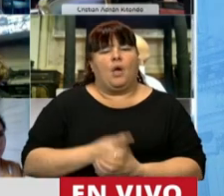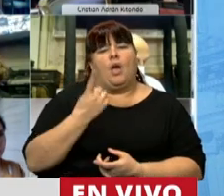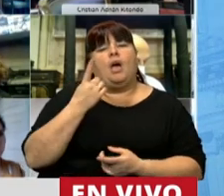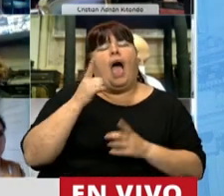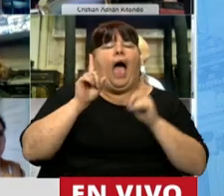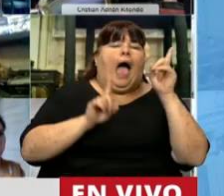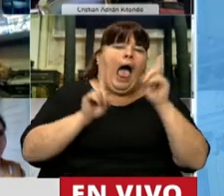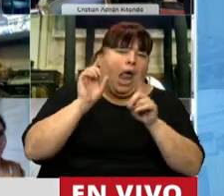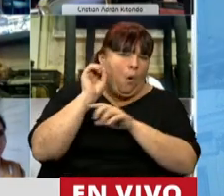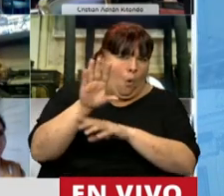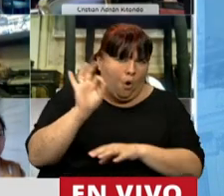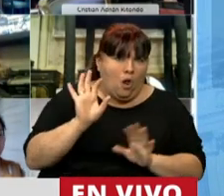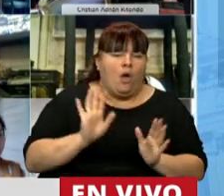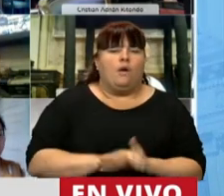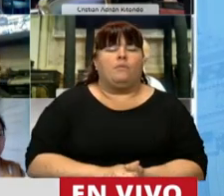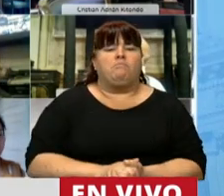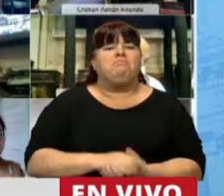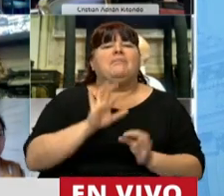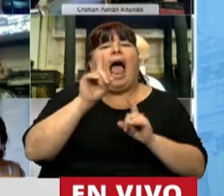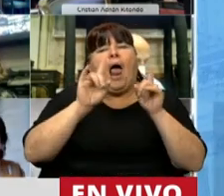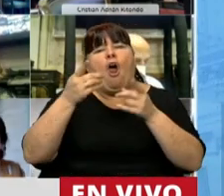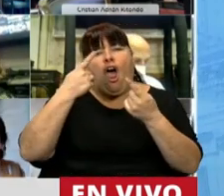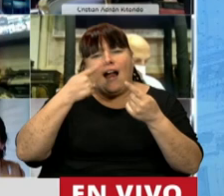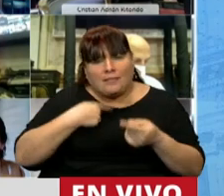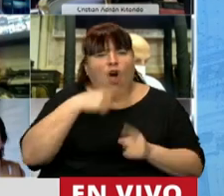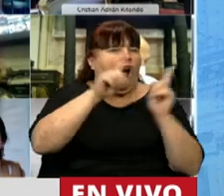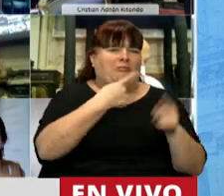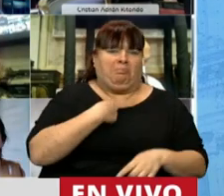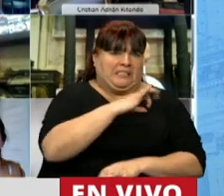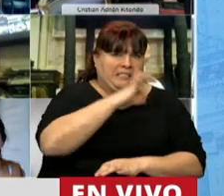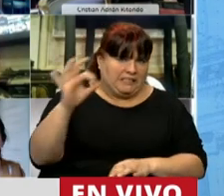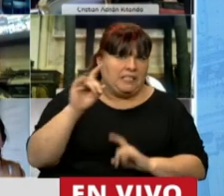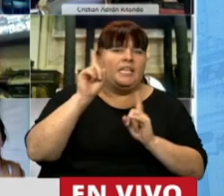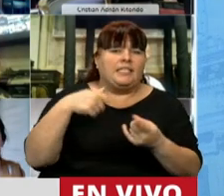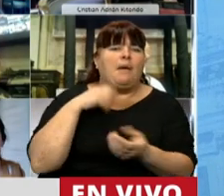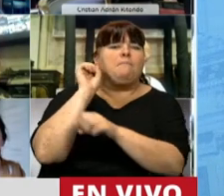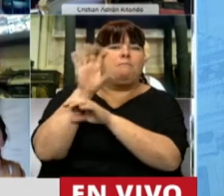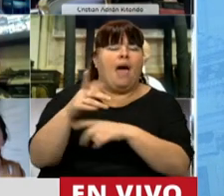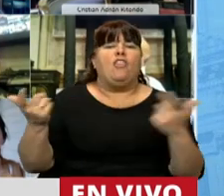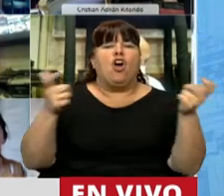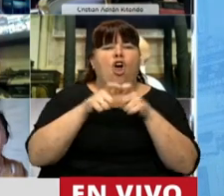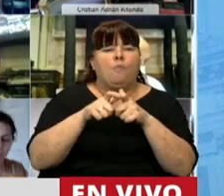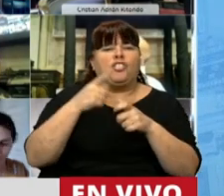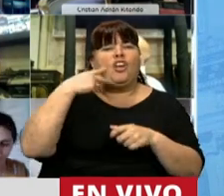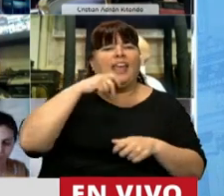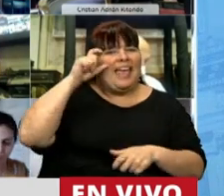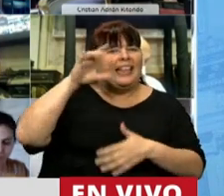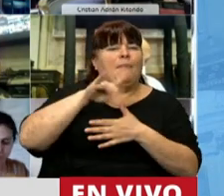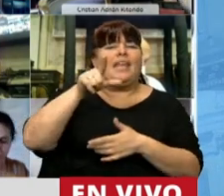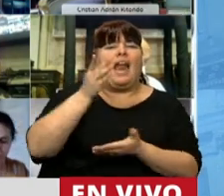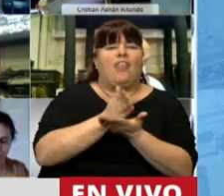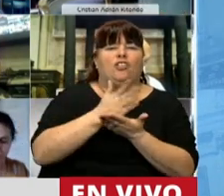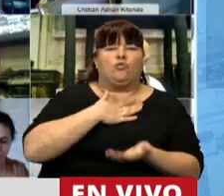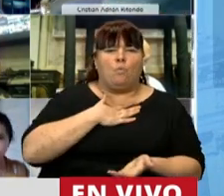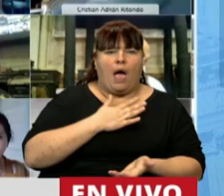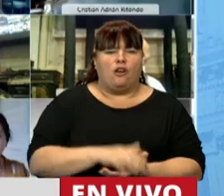honrosas excepciones, no tuvimos respuesta. También lo elevamos a la Comisión Interamericana de Derechos